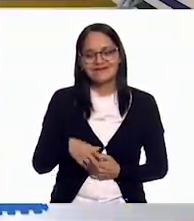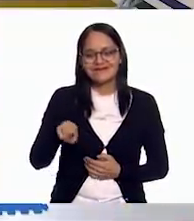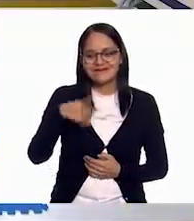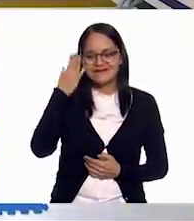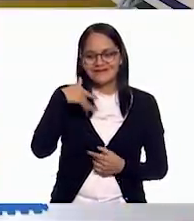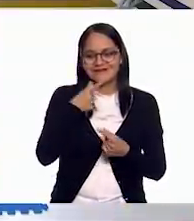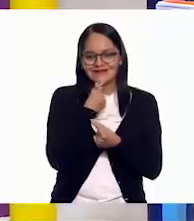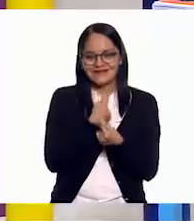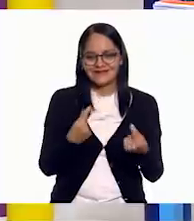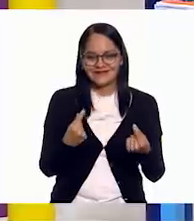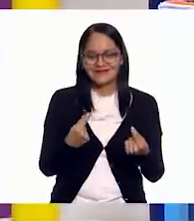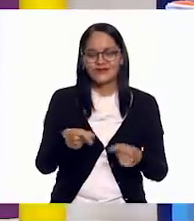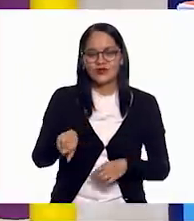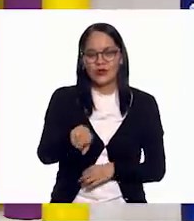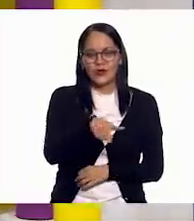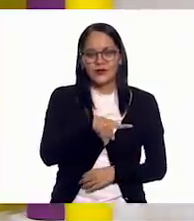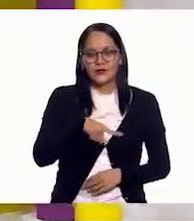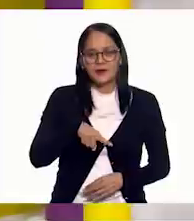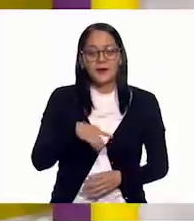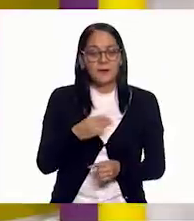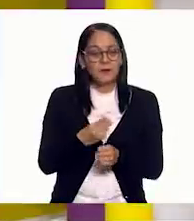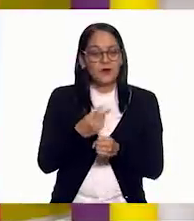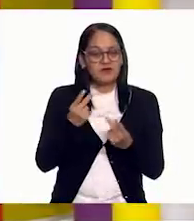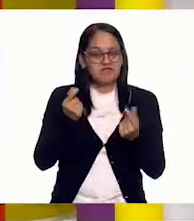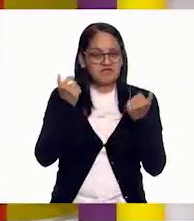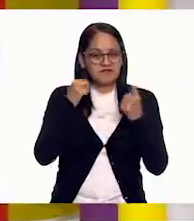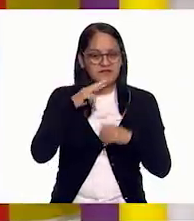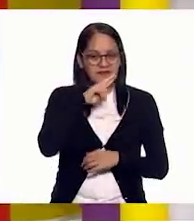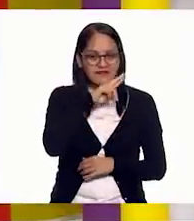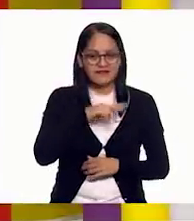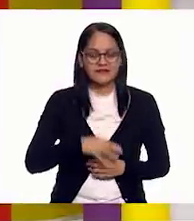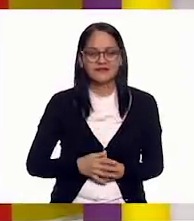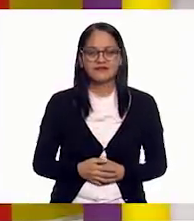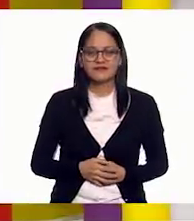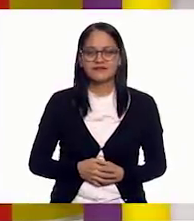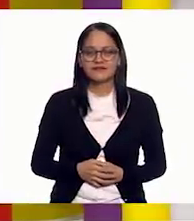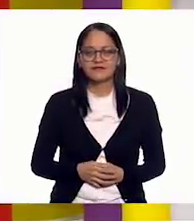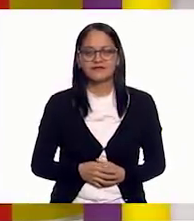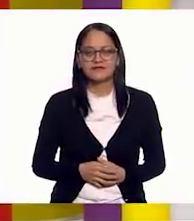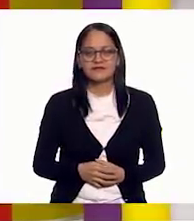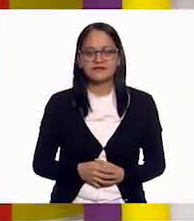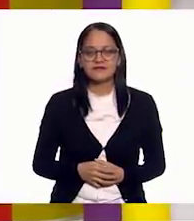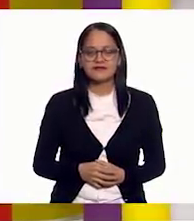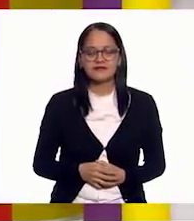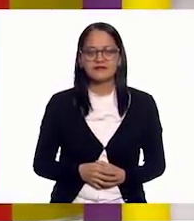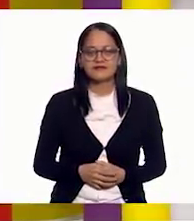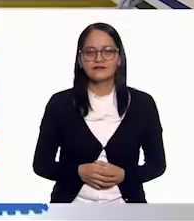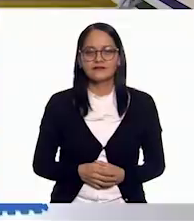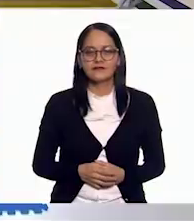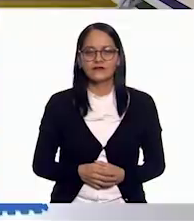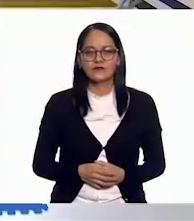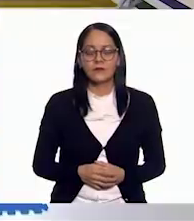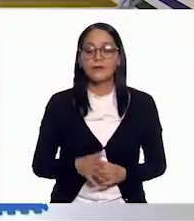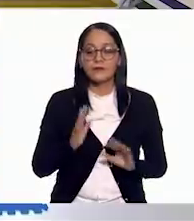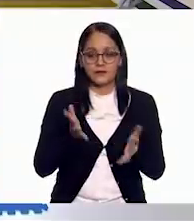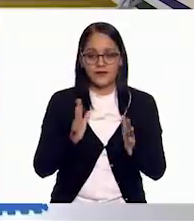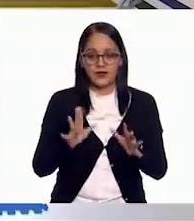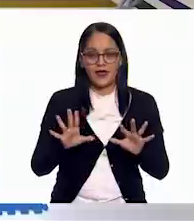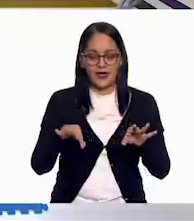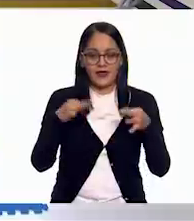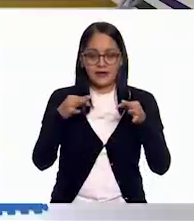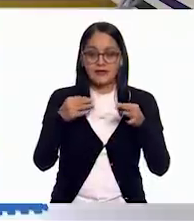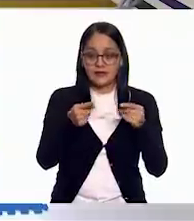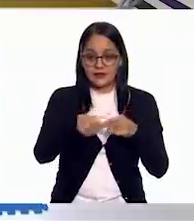son... Muy veloces. Muy, muy veloces. Ya tenemos la